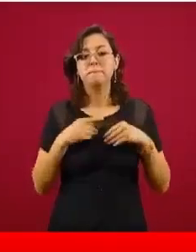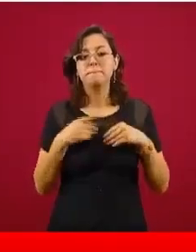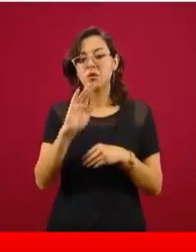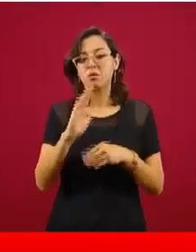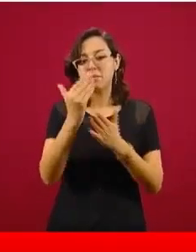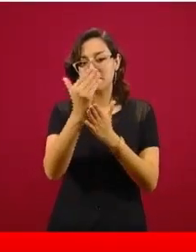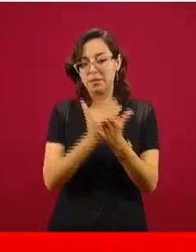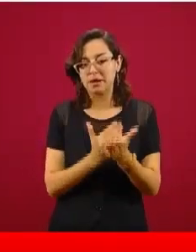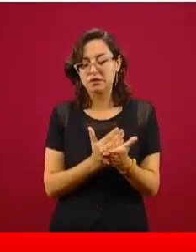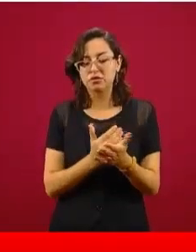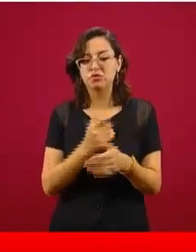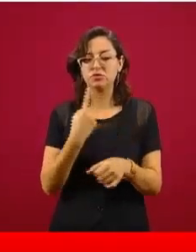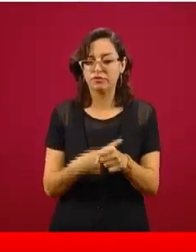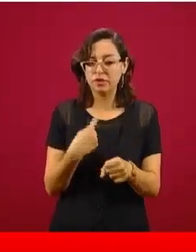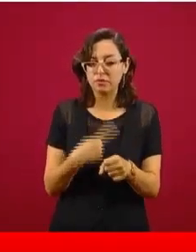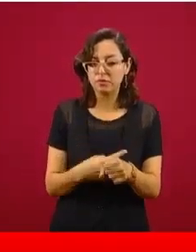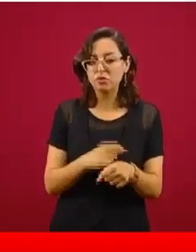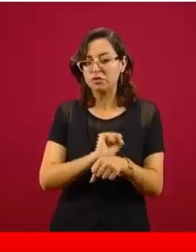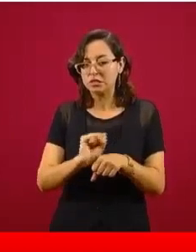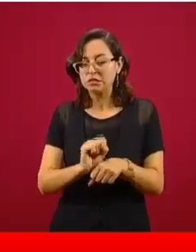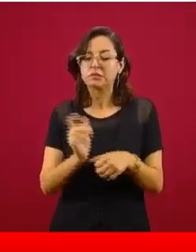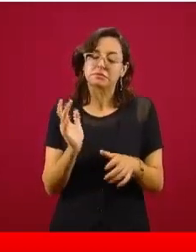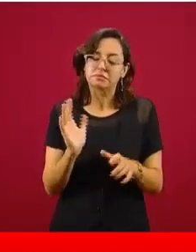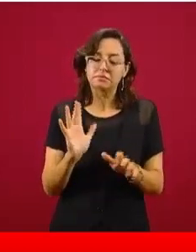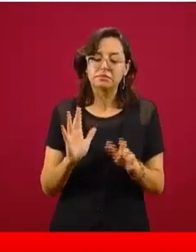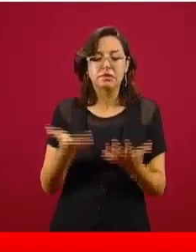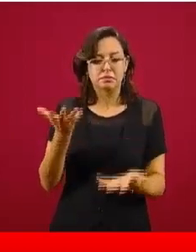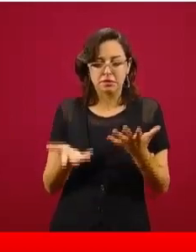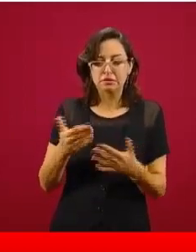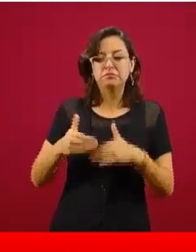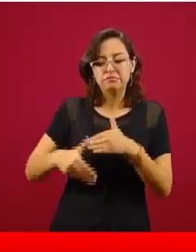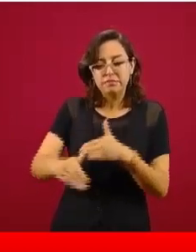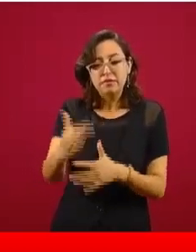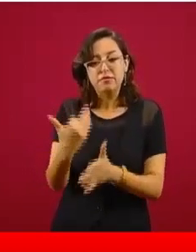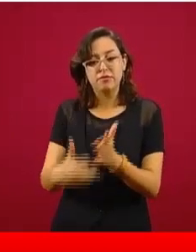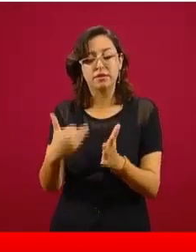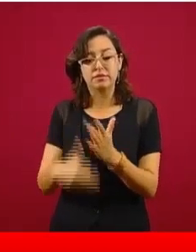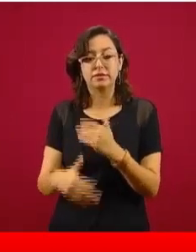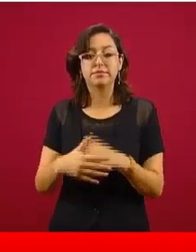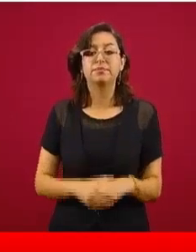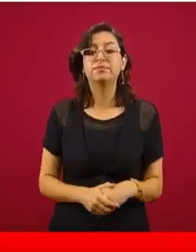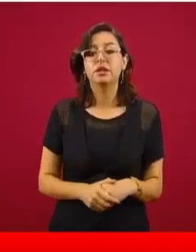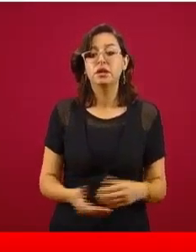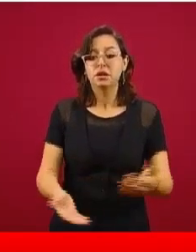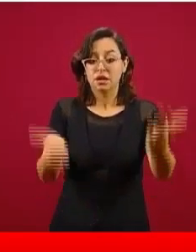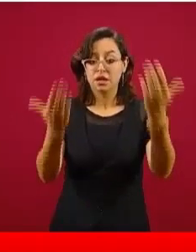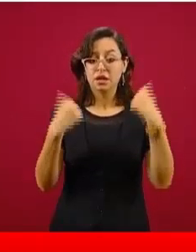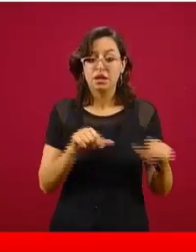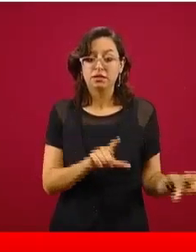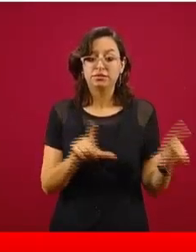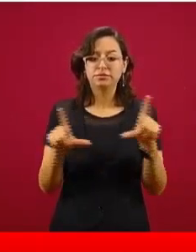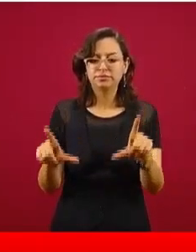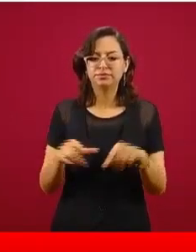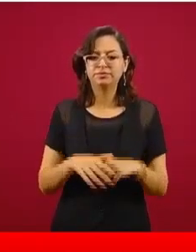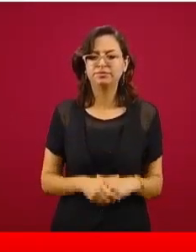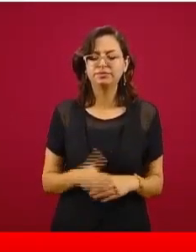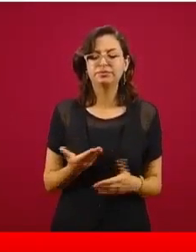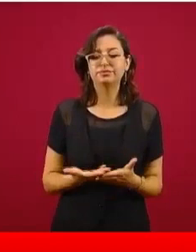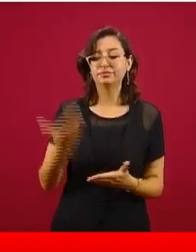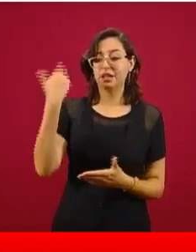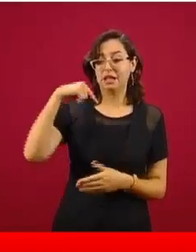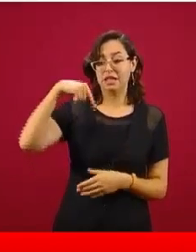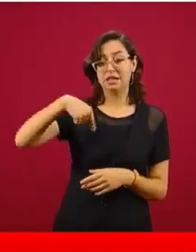acumulativa 15 mil 529 personas que desde el 28 de febrero, fecha del primer caso